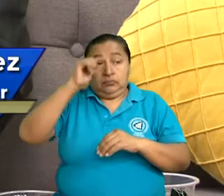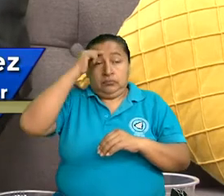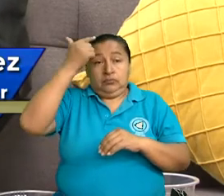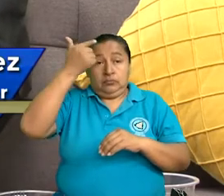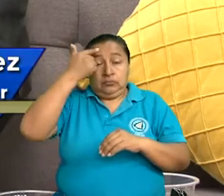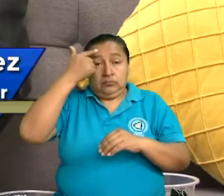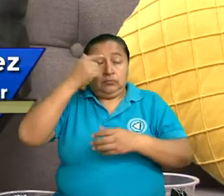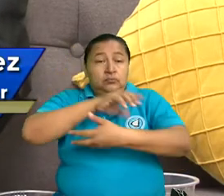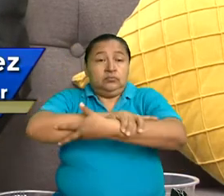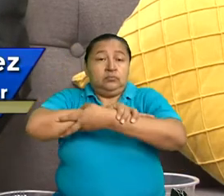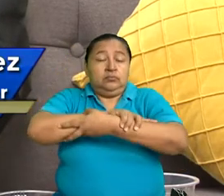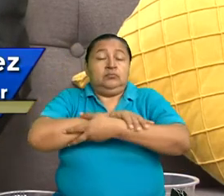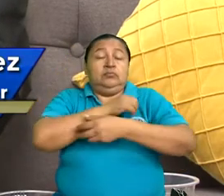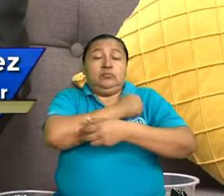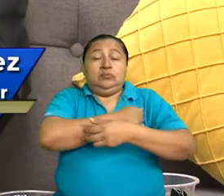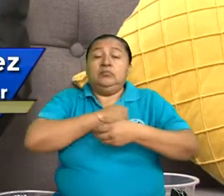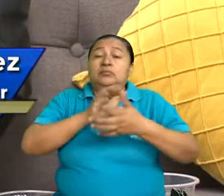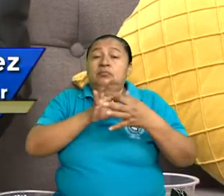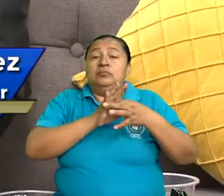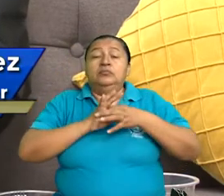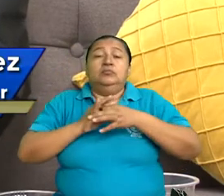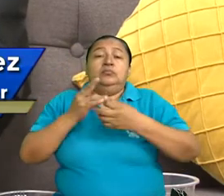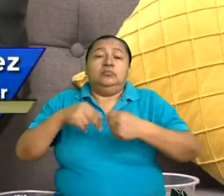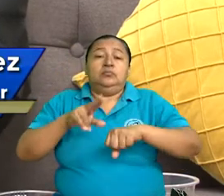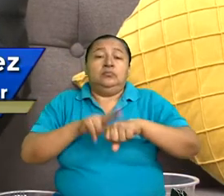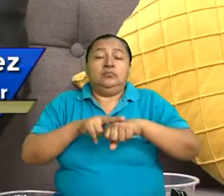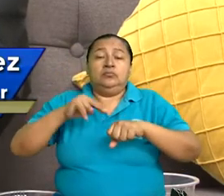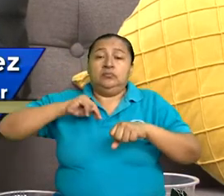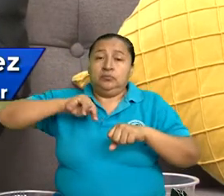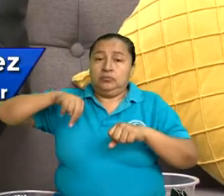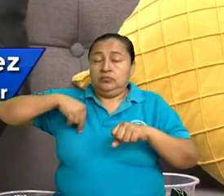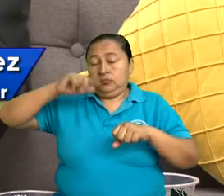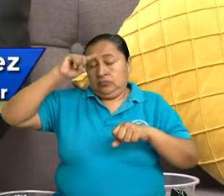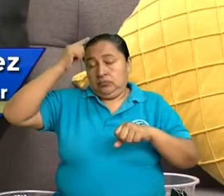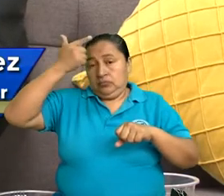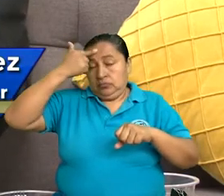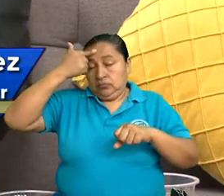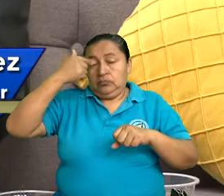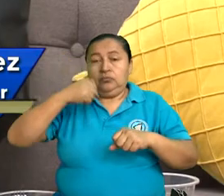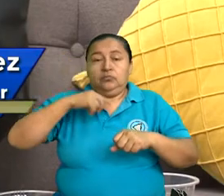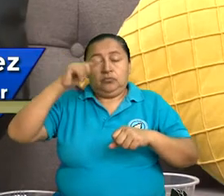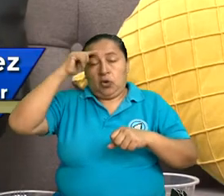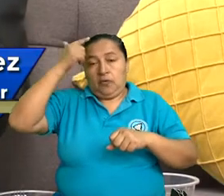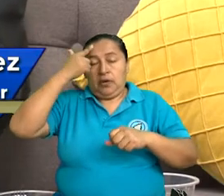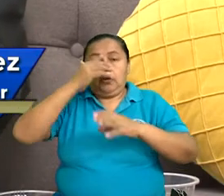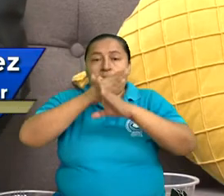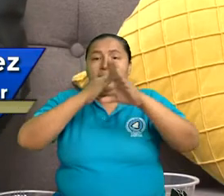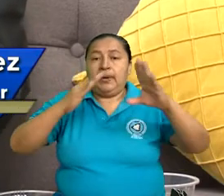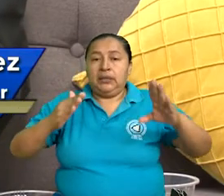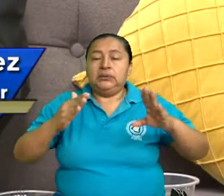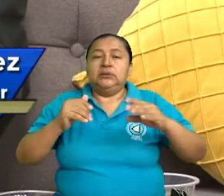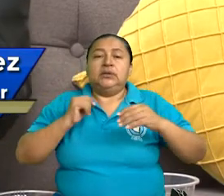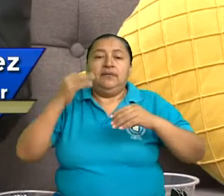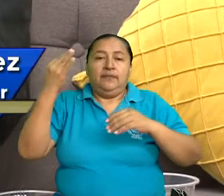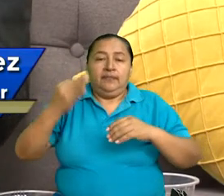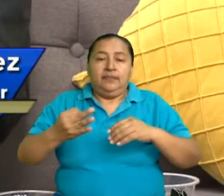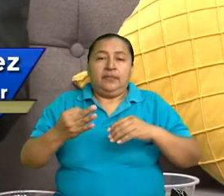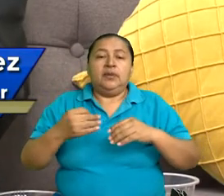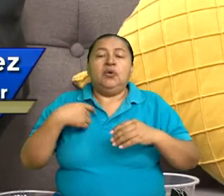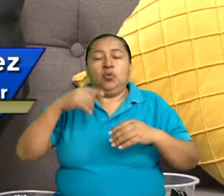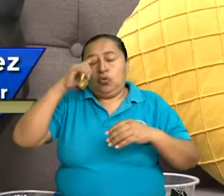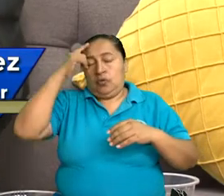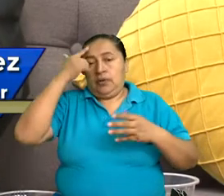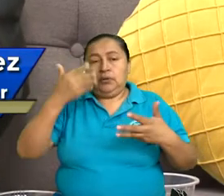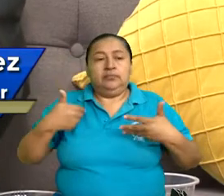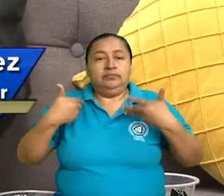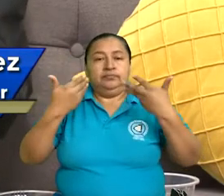de reconciliación y unidad nacional, nuestro gobierno, que es un gobierno de paz, de bien, un gobierno que restituye